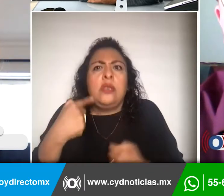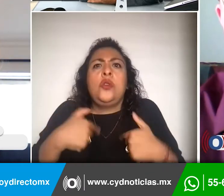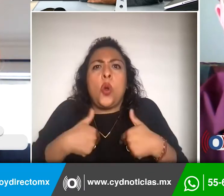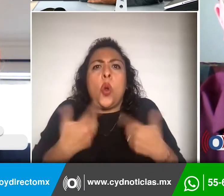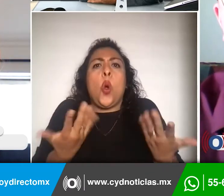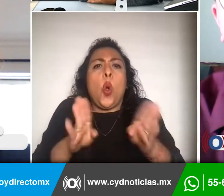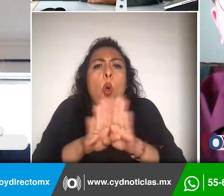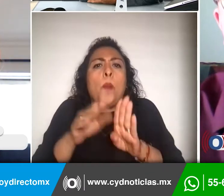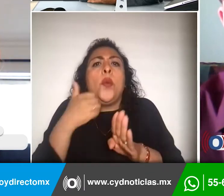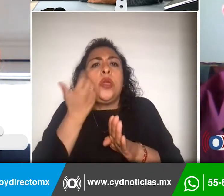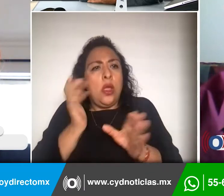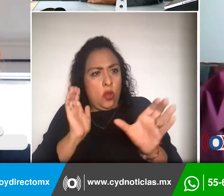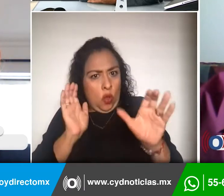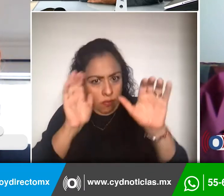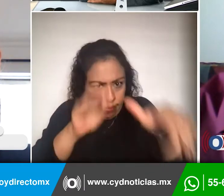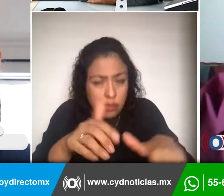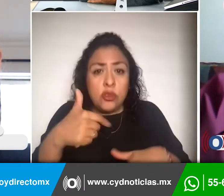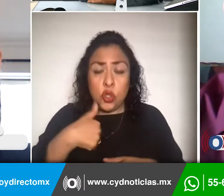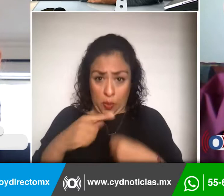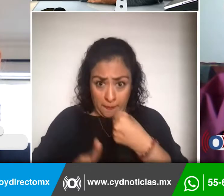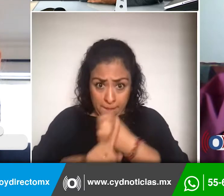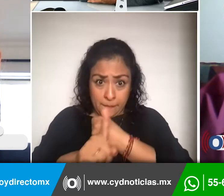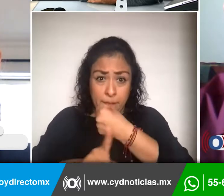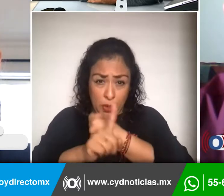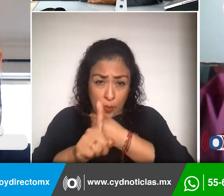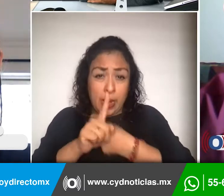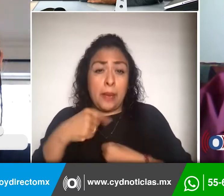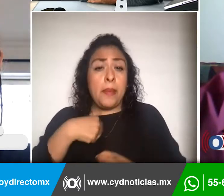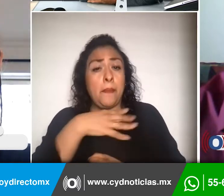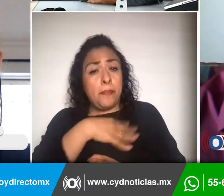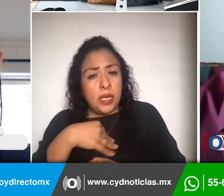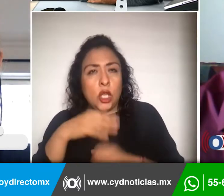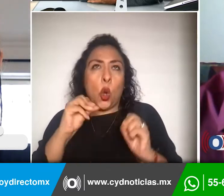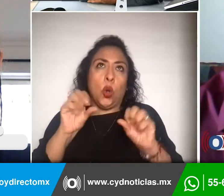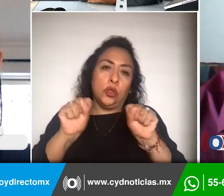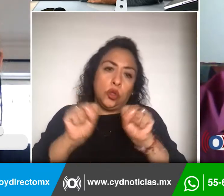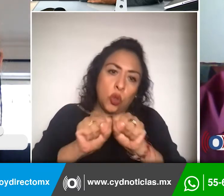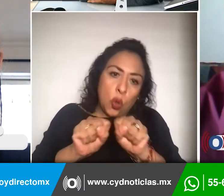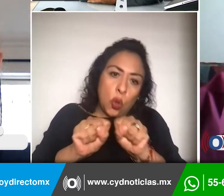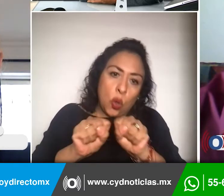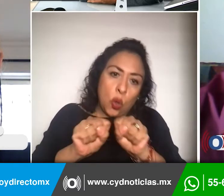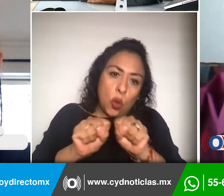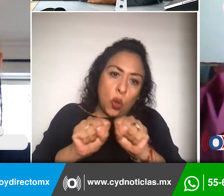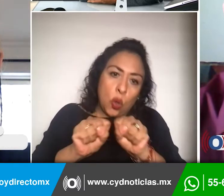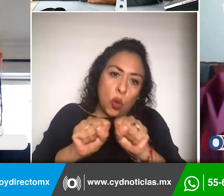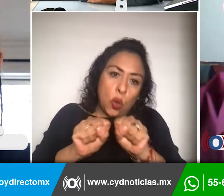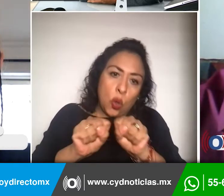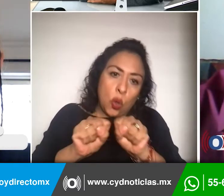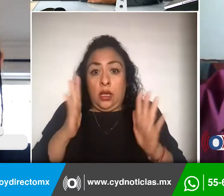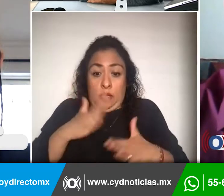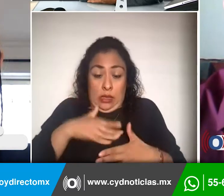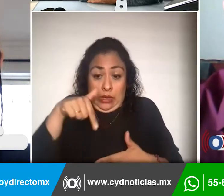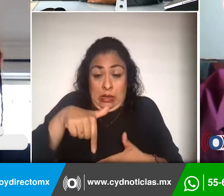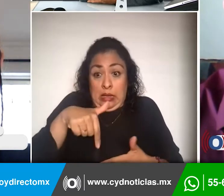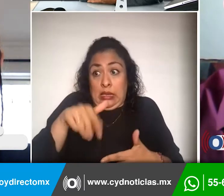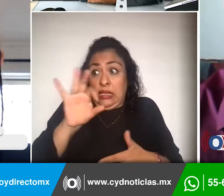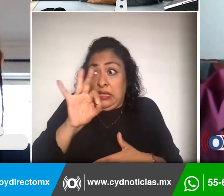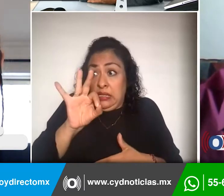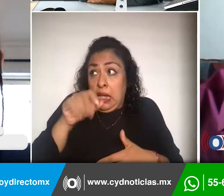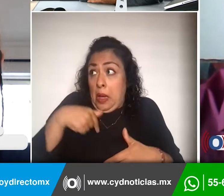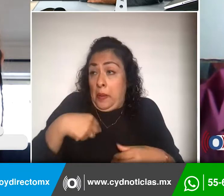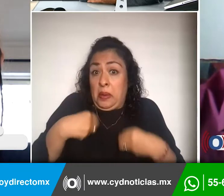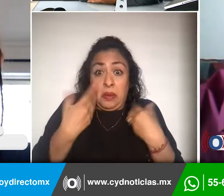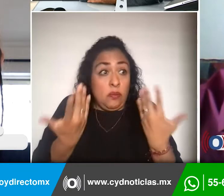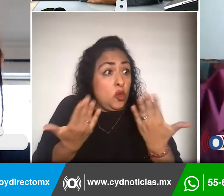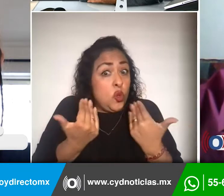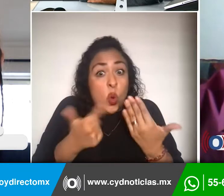problema con un hijo, con un sobrino, con un... Y por acá nosotros donde vivimos, pues seguramente no hay nada. ¿Dónde están?